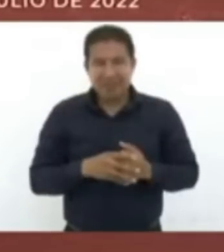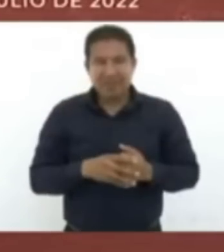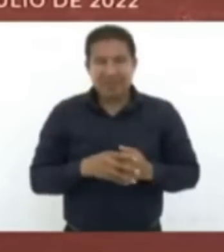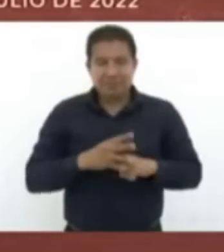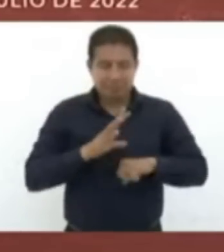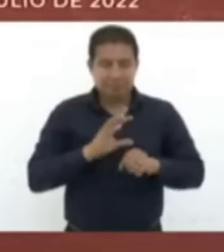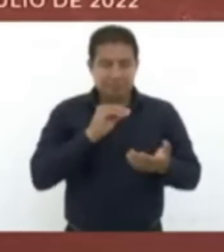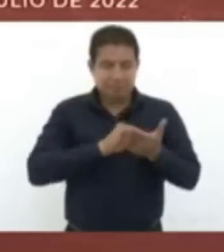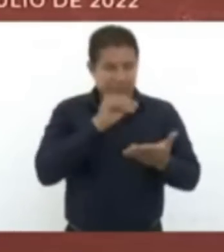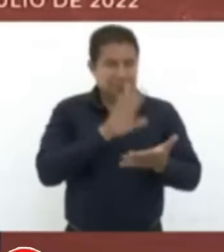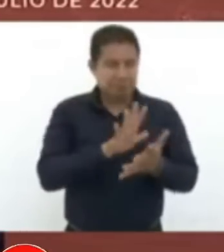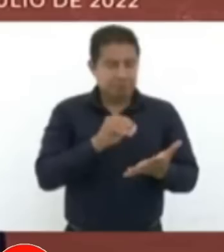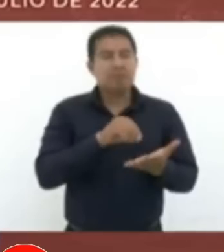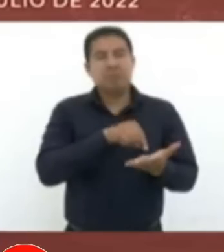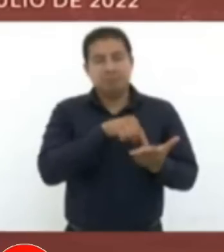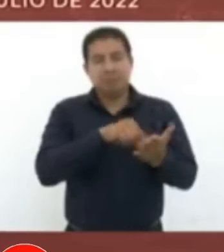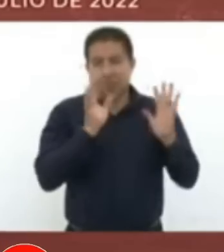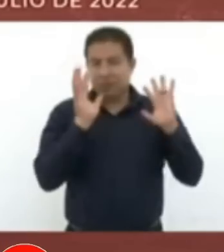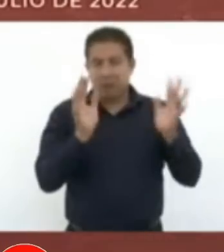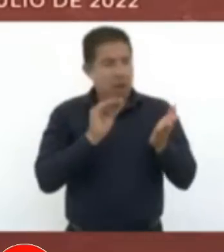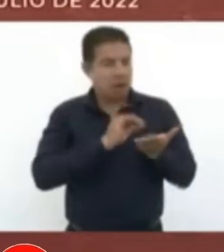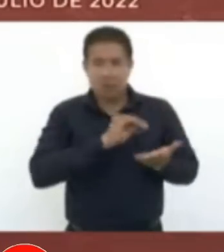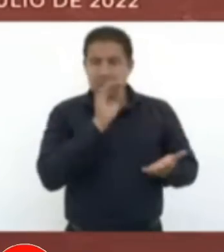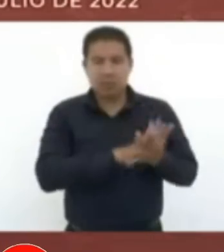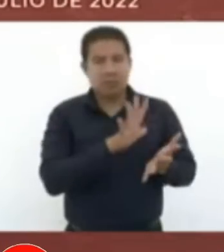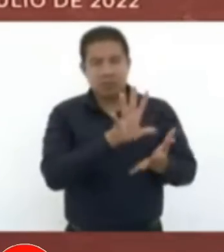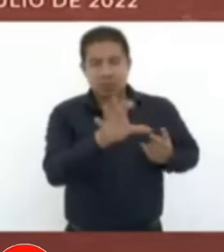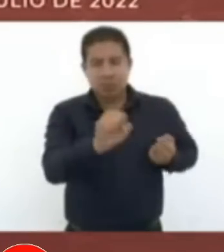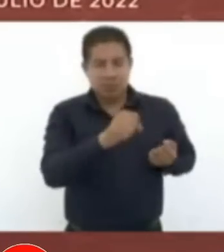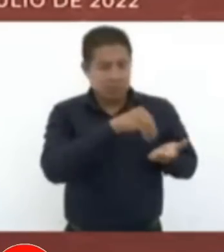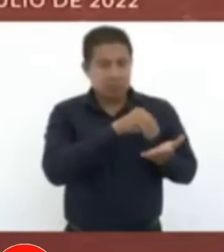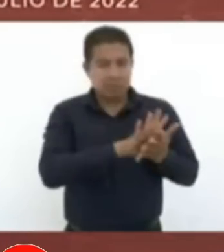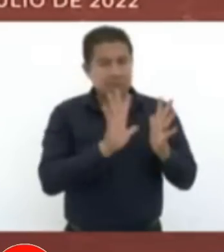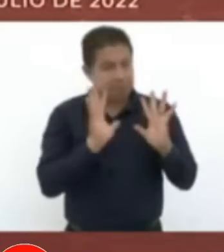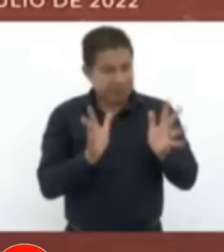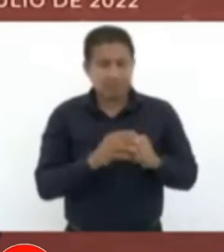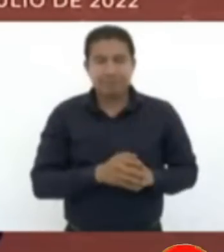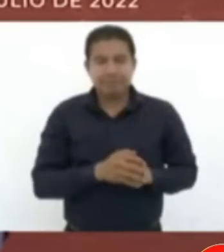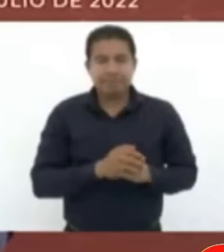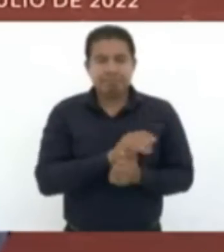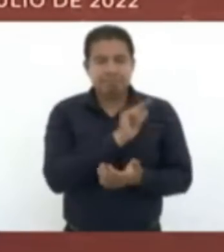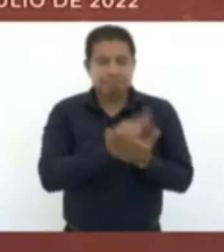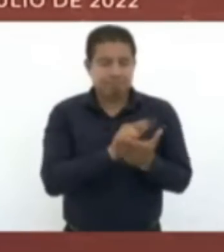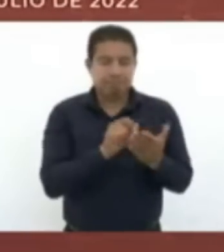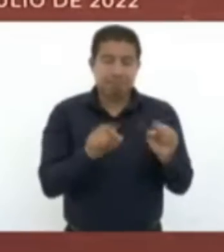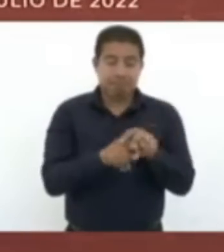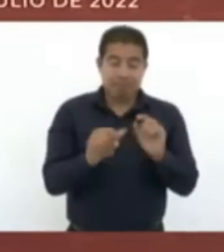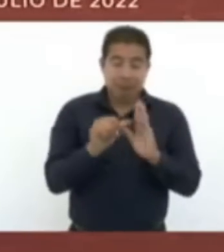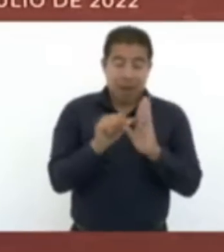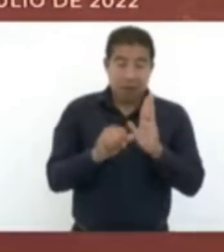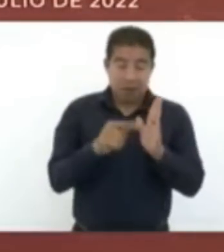ya quedó en la Constitución y hay un artículo